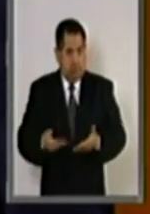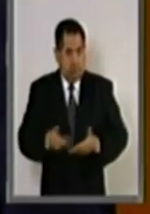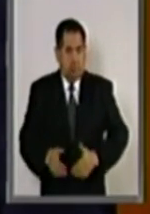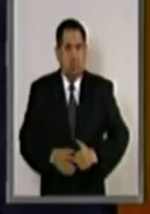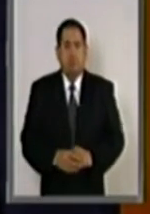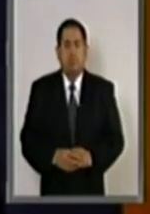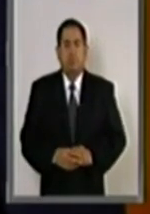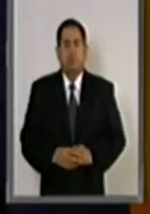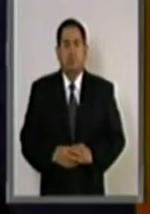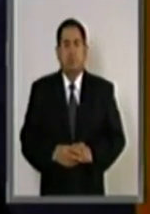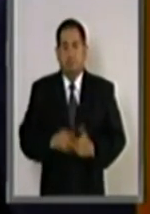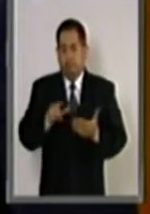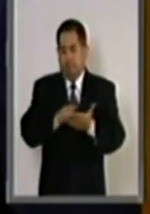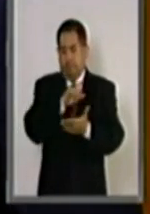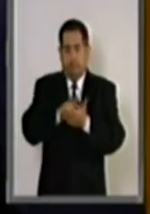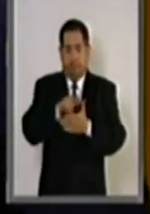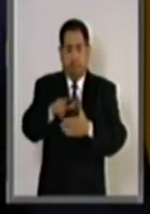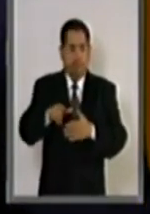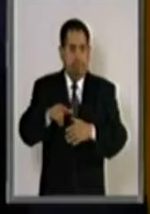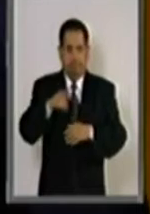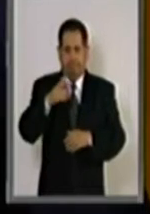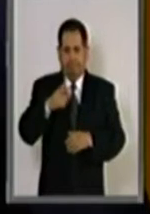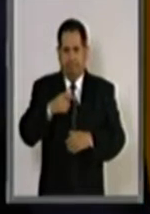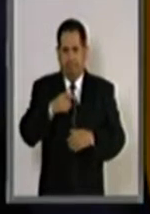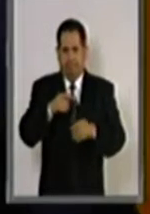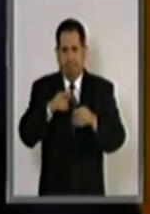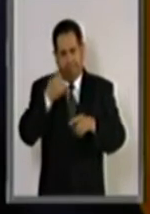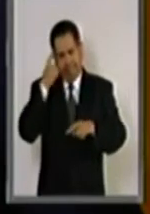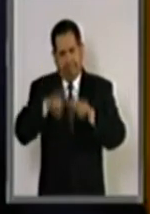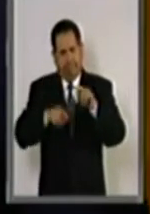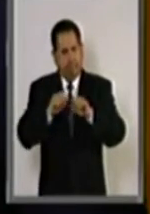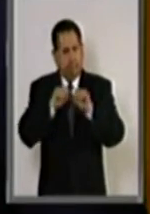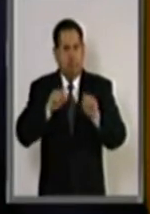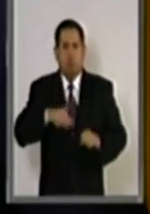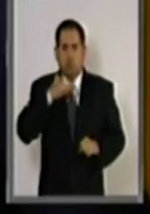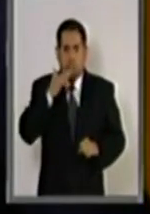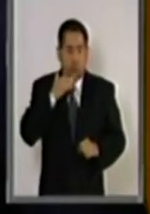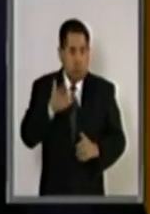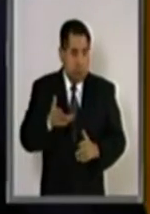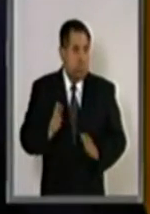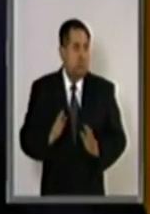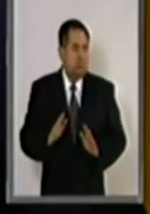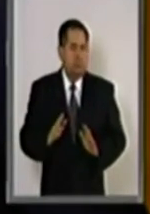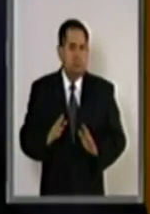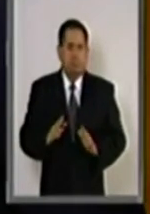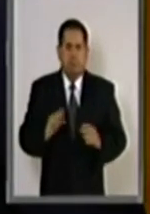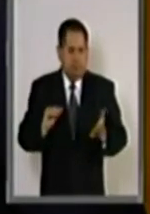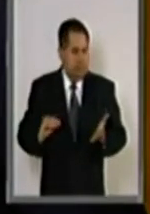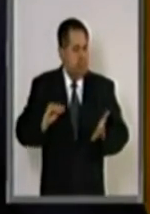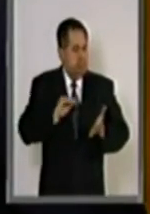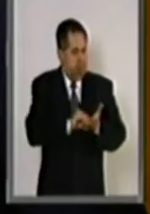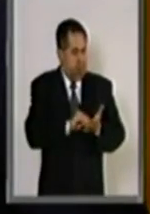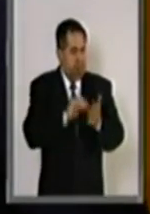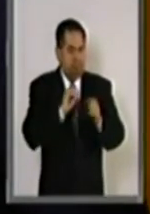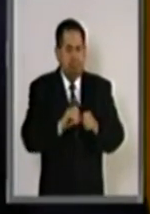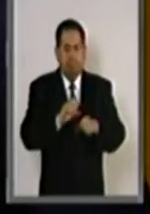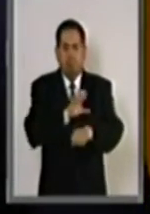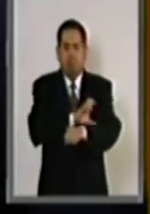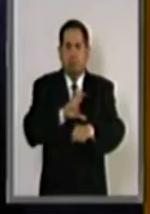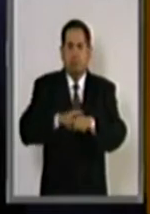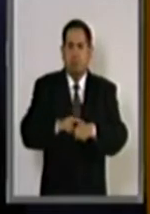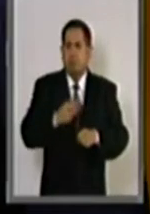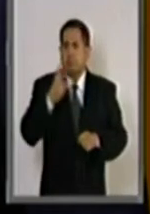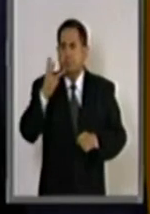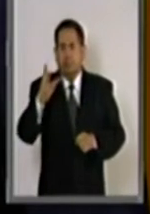Con la Ley General Anticorrupción, sentamos las bases de coordinación entre los tres